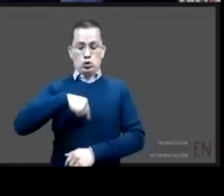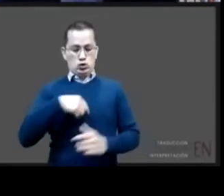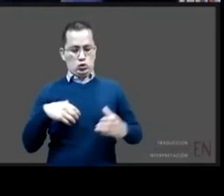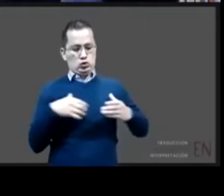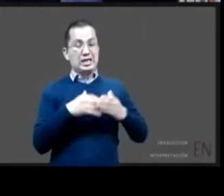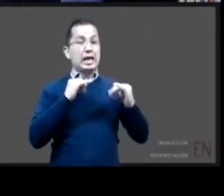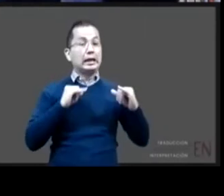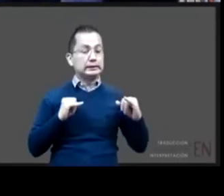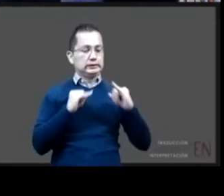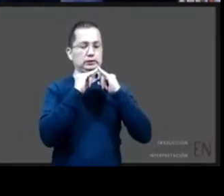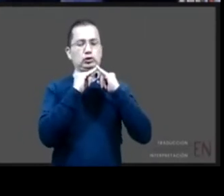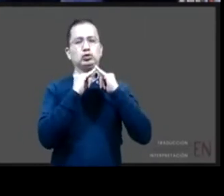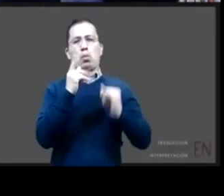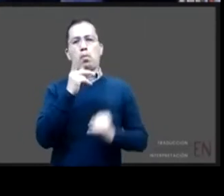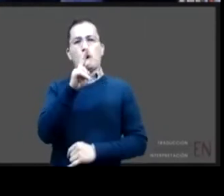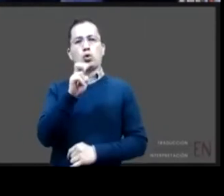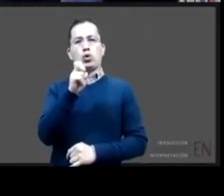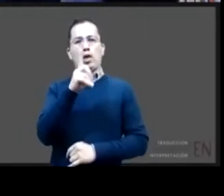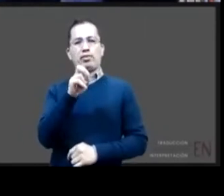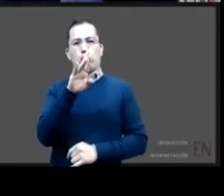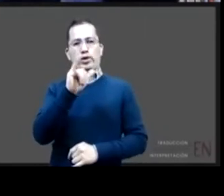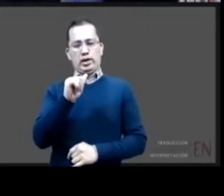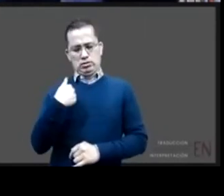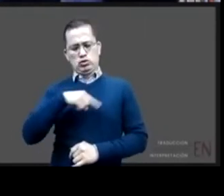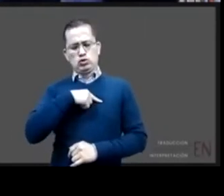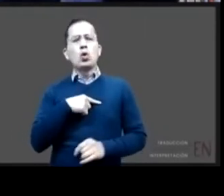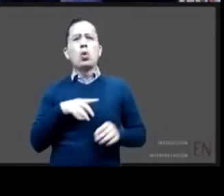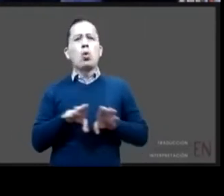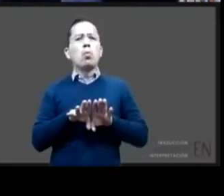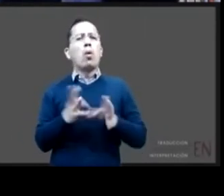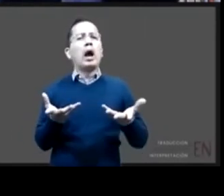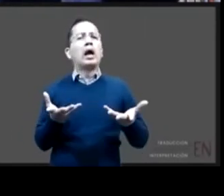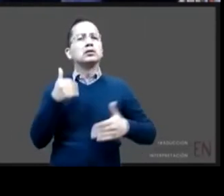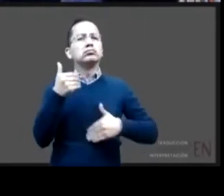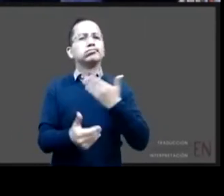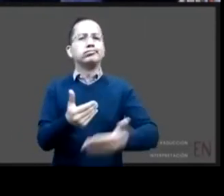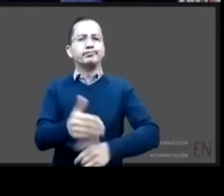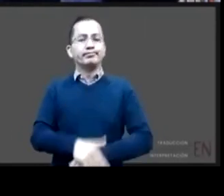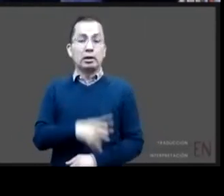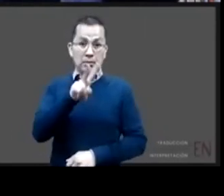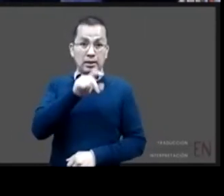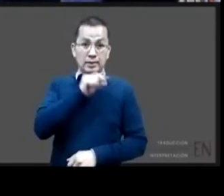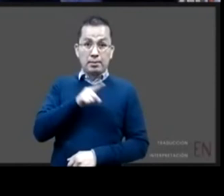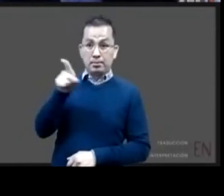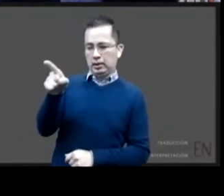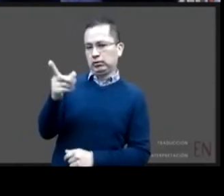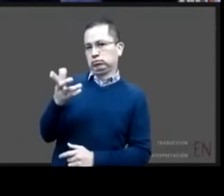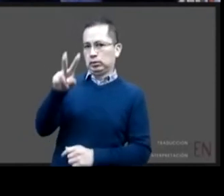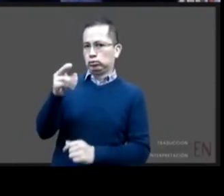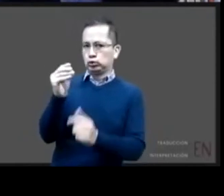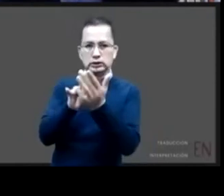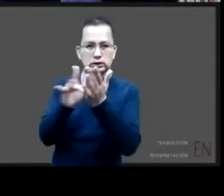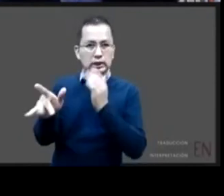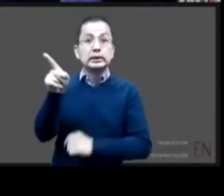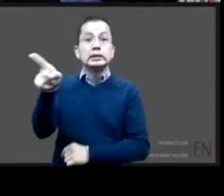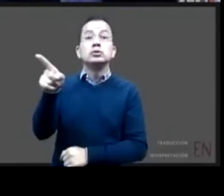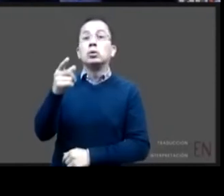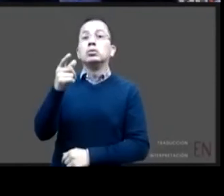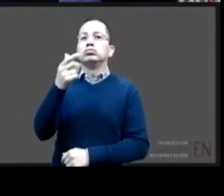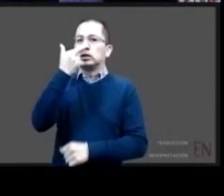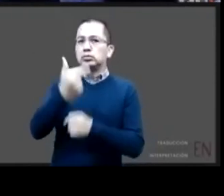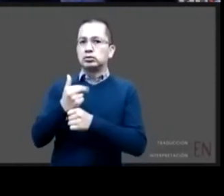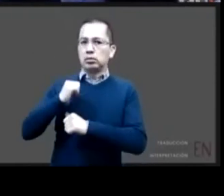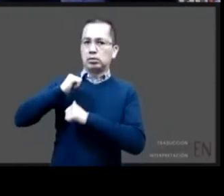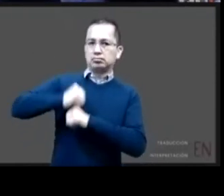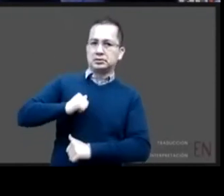y agradecerte el esfuerzo que como secretario ejecutivo de disciplina han venido haciendo muy bien con este tipo de